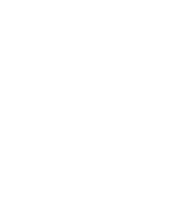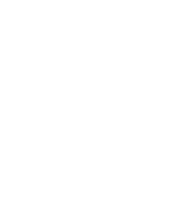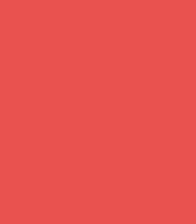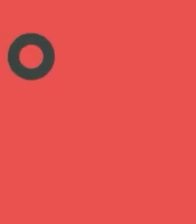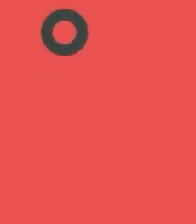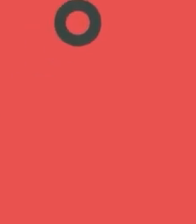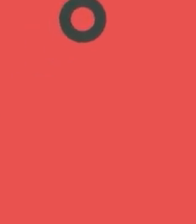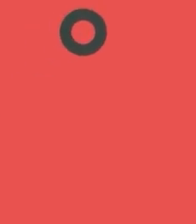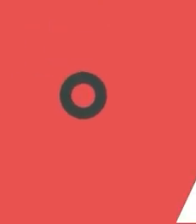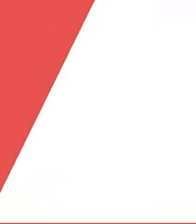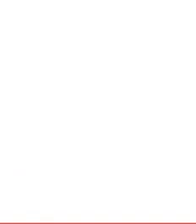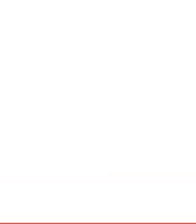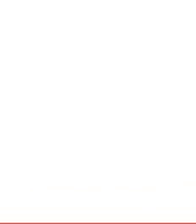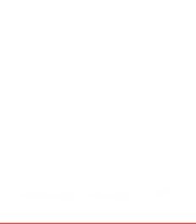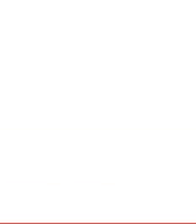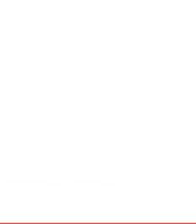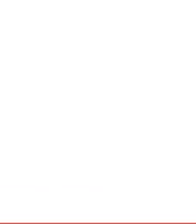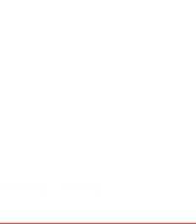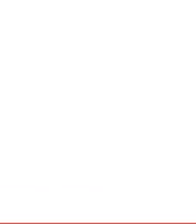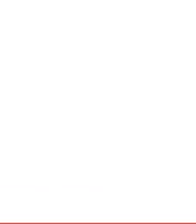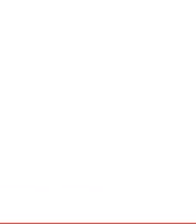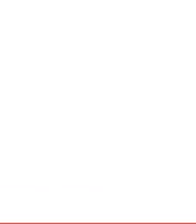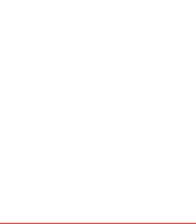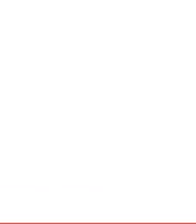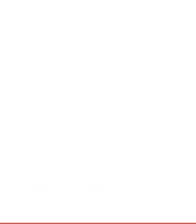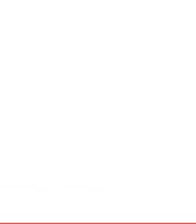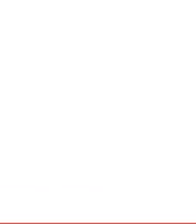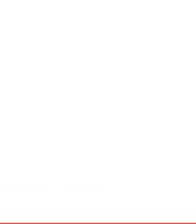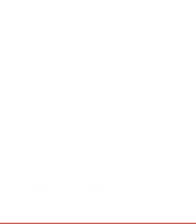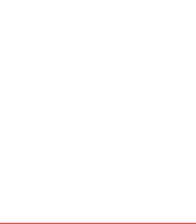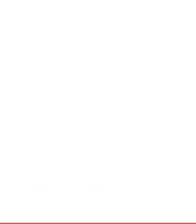como la mujer, como Raúl. no el que